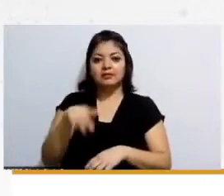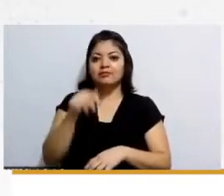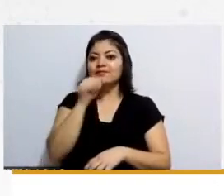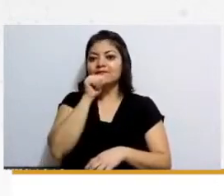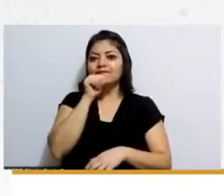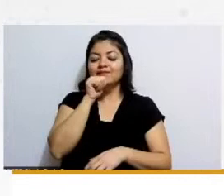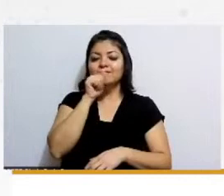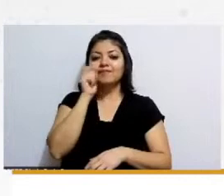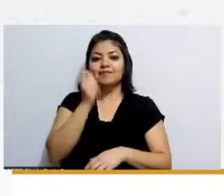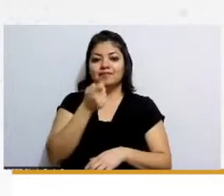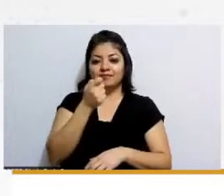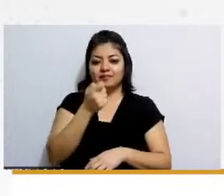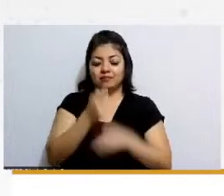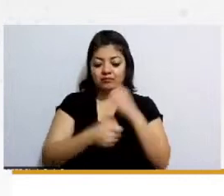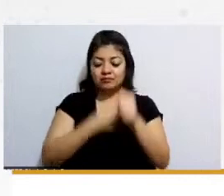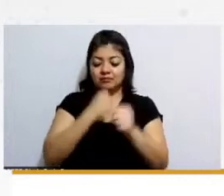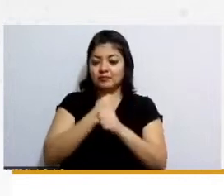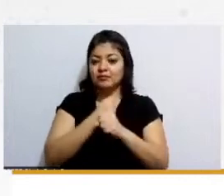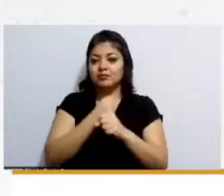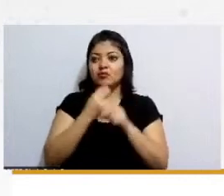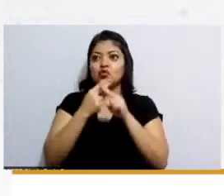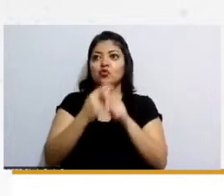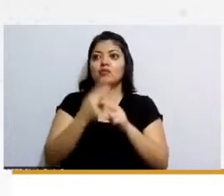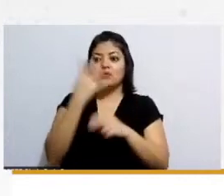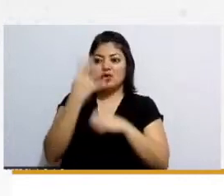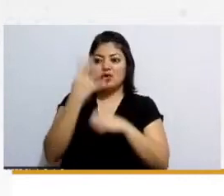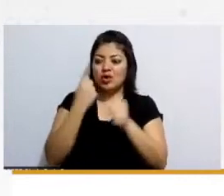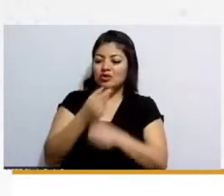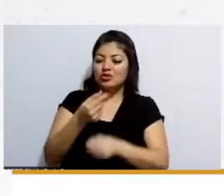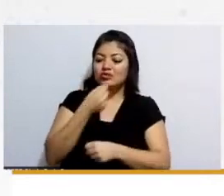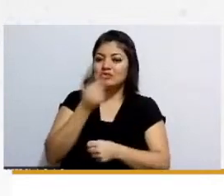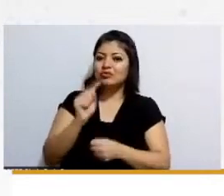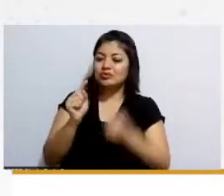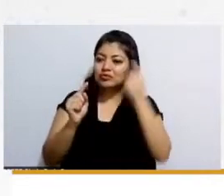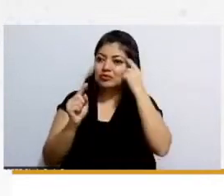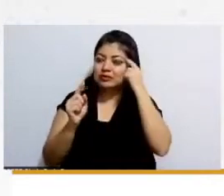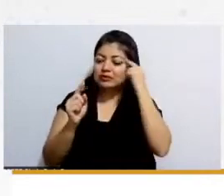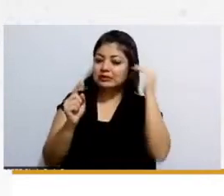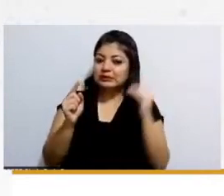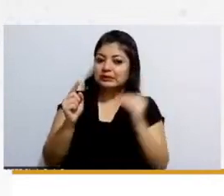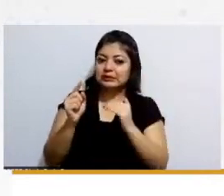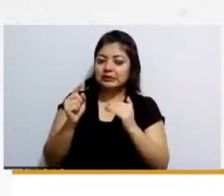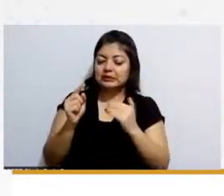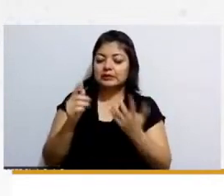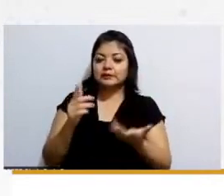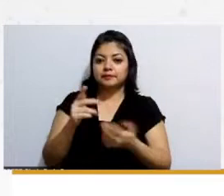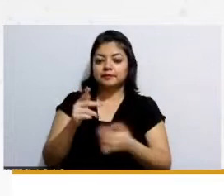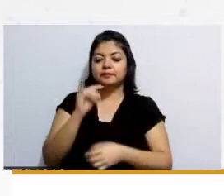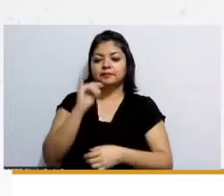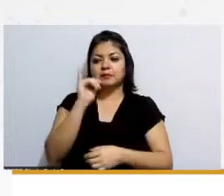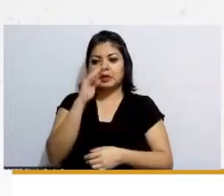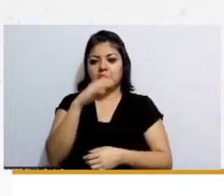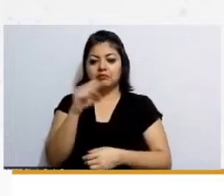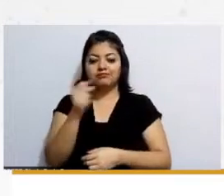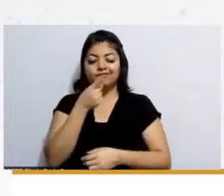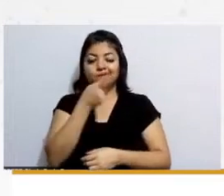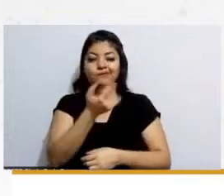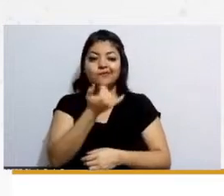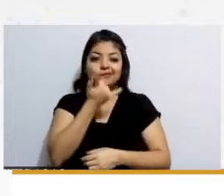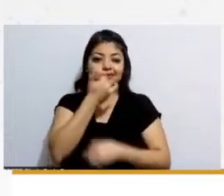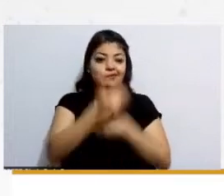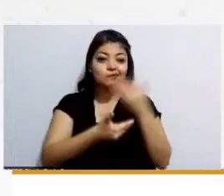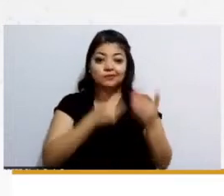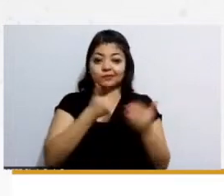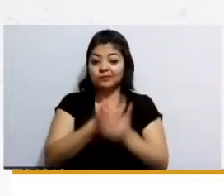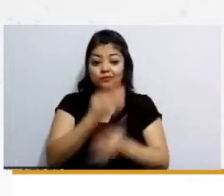la edad de cuatro años en la edad mental del niño cronológicamente entonces el IMSS pues le dice que no que a los cuatro